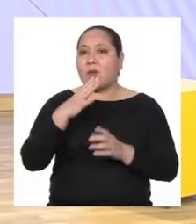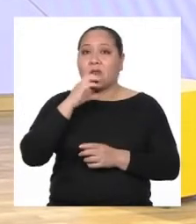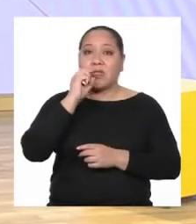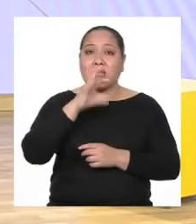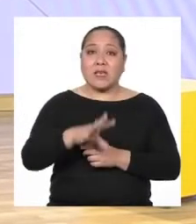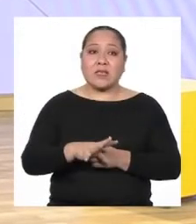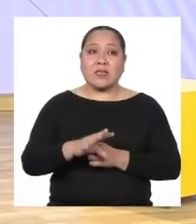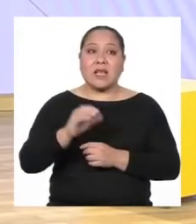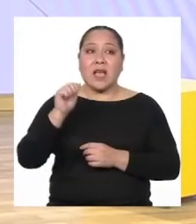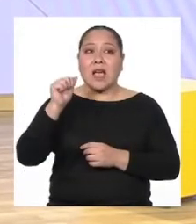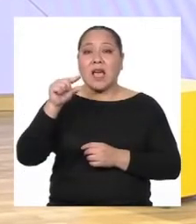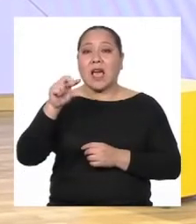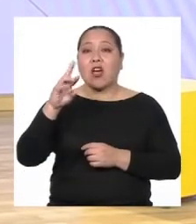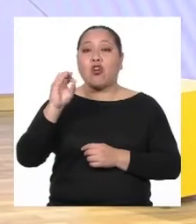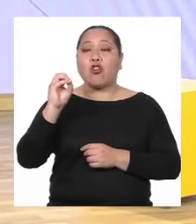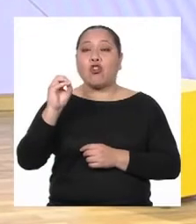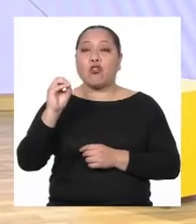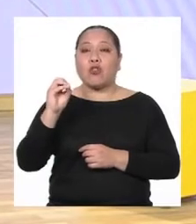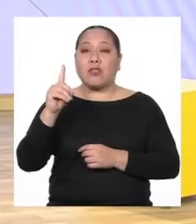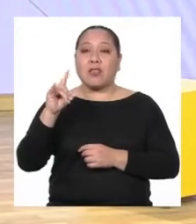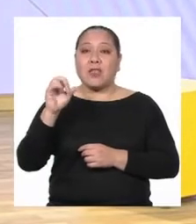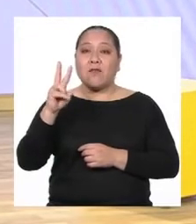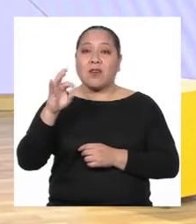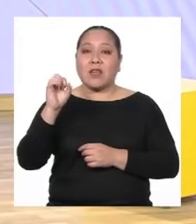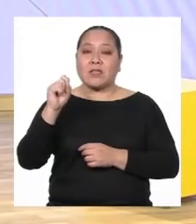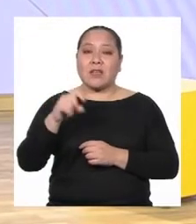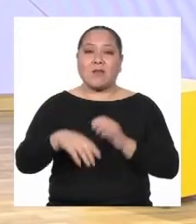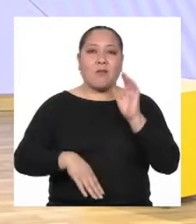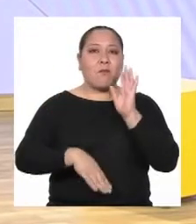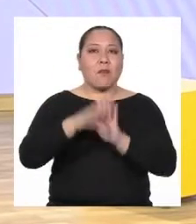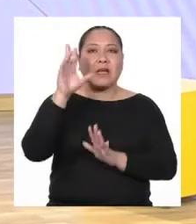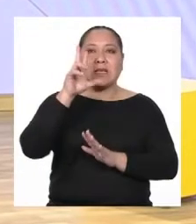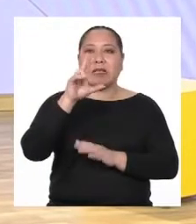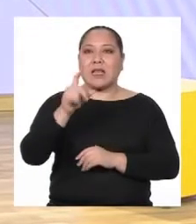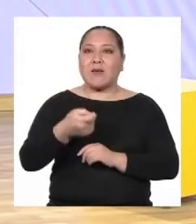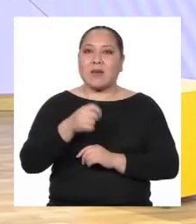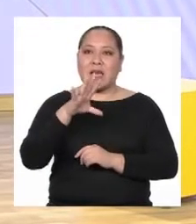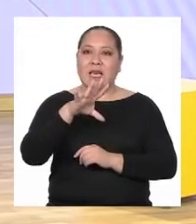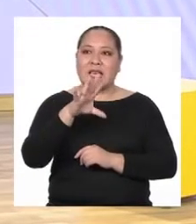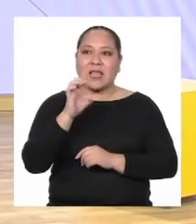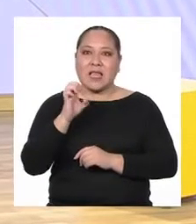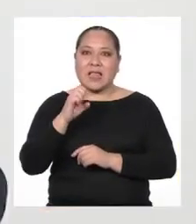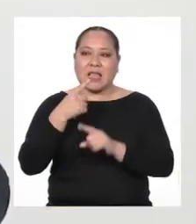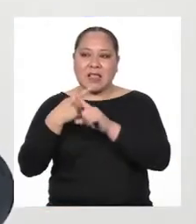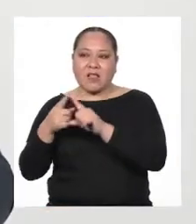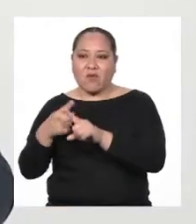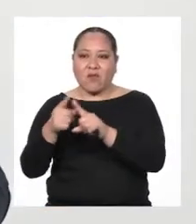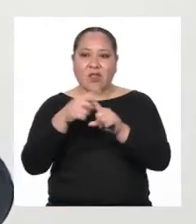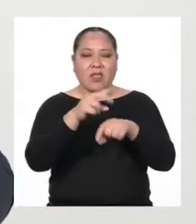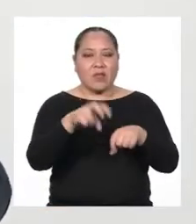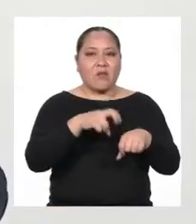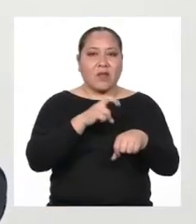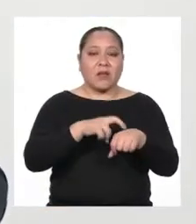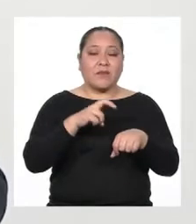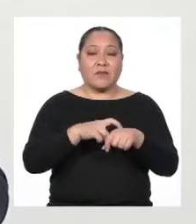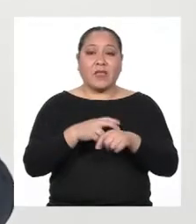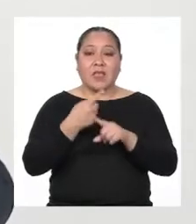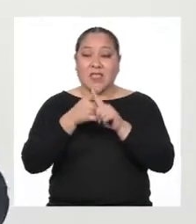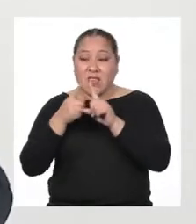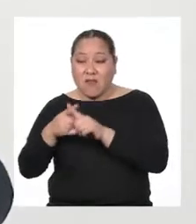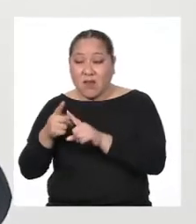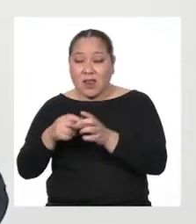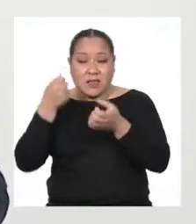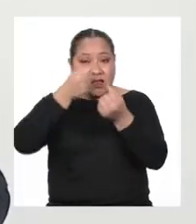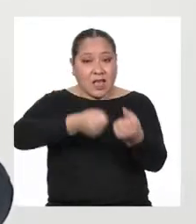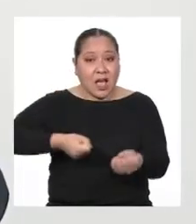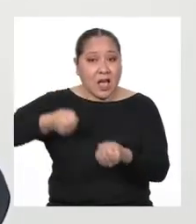nuestra agrodiversidad Con las más de 3.500 variedades de papa que tenemos A la agrodiversidad tenemos